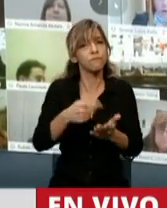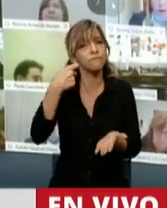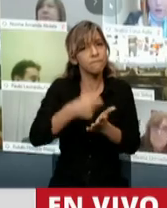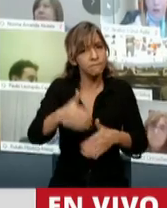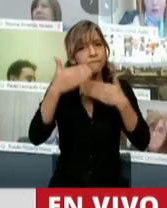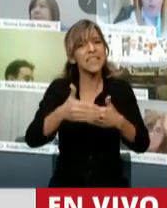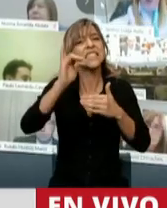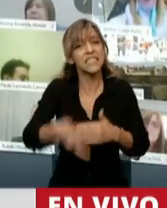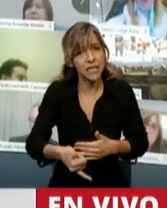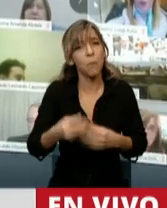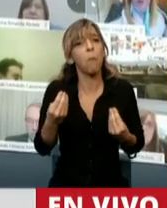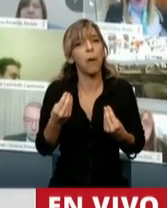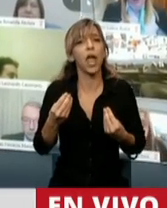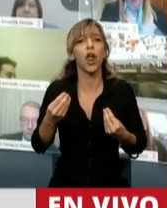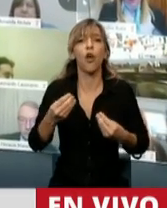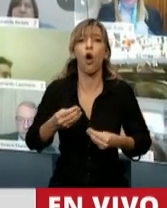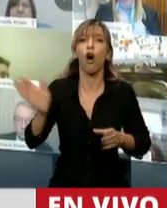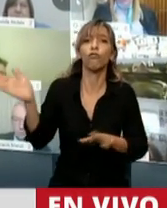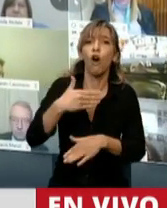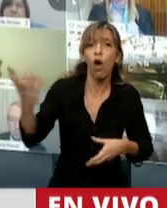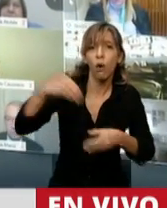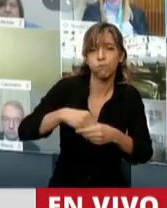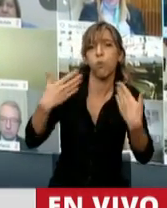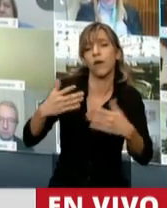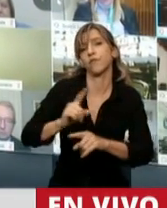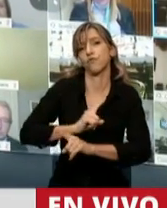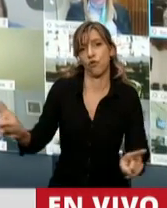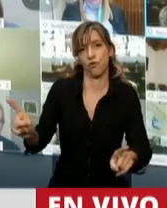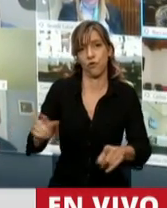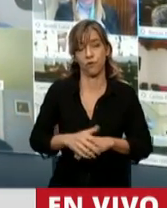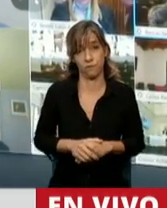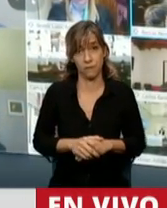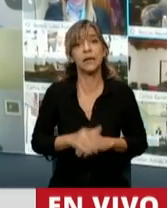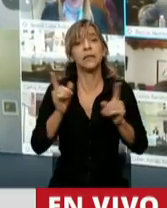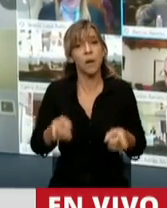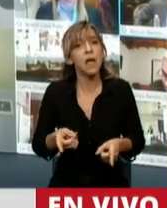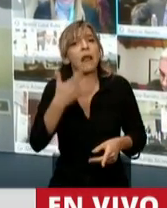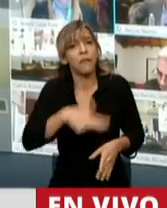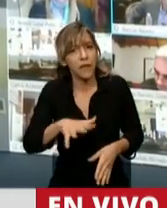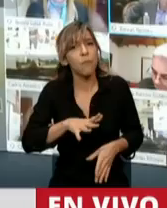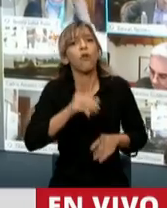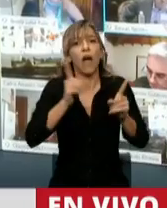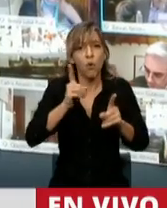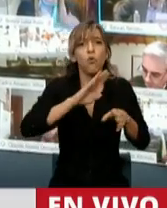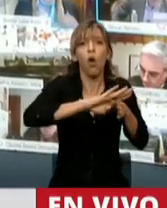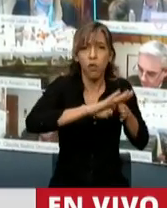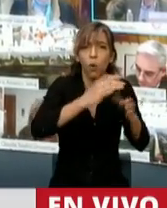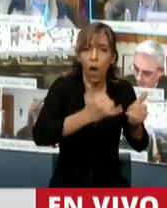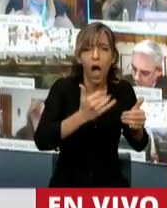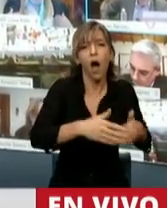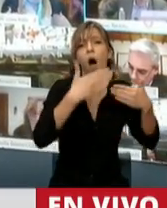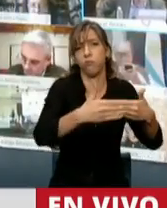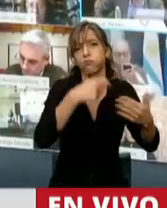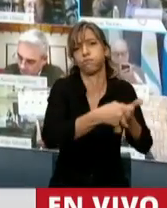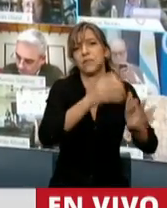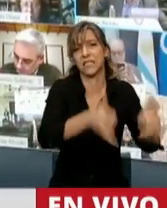decimos no, por un lado, a la condonación de deudas a quienes estafaron fraudulentamente a